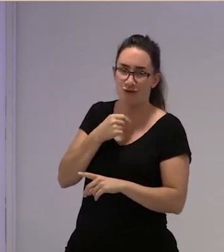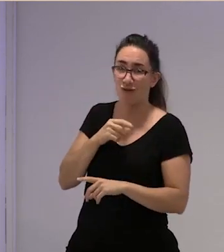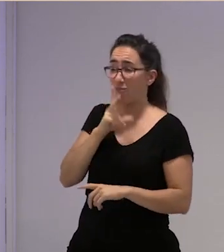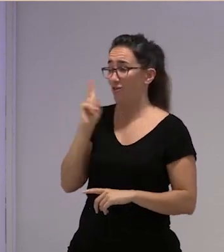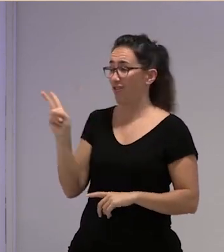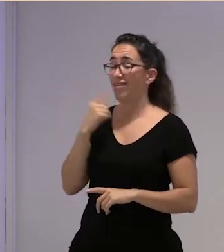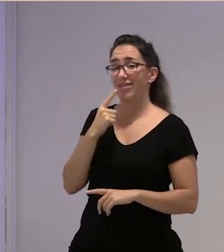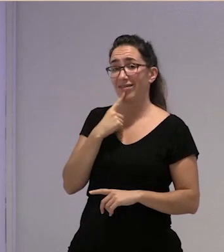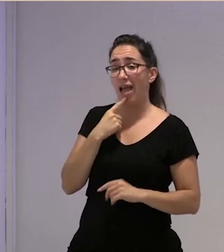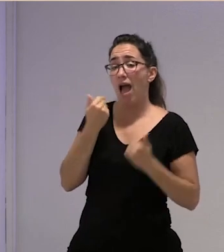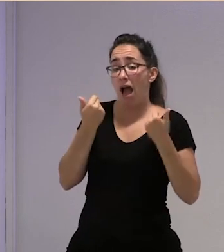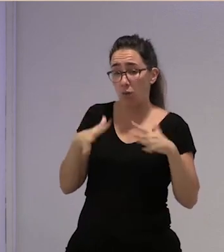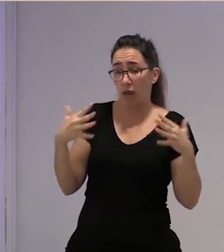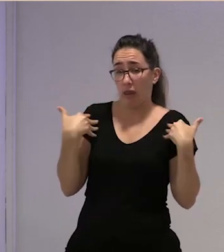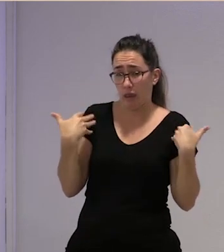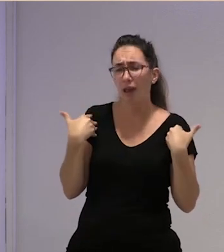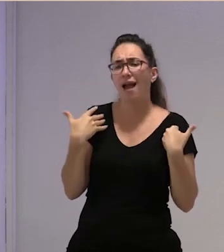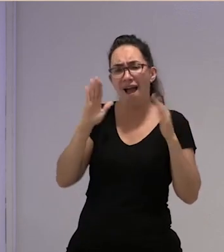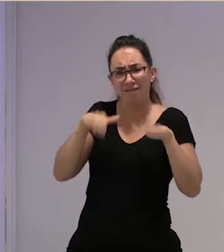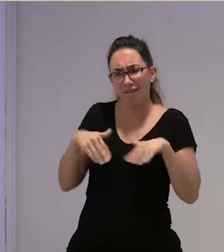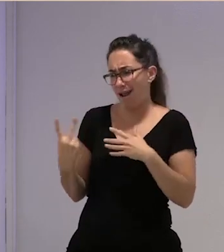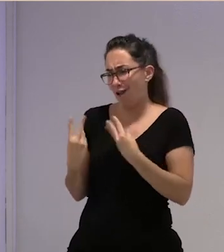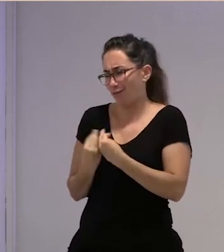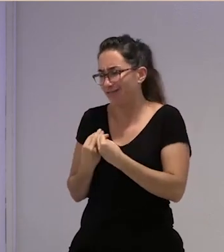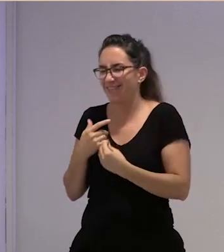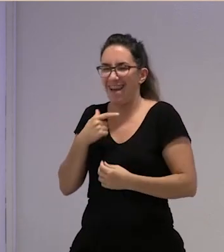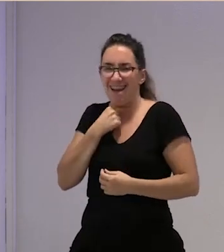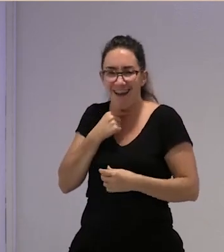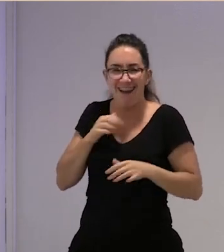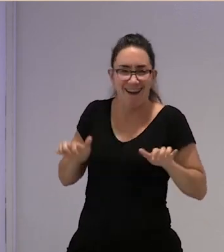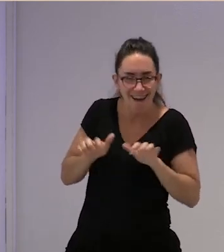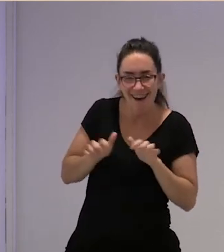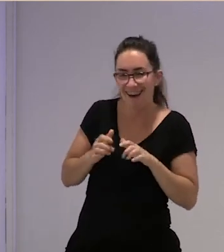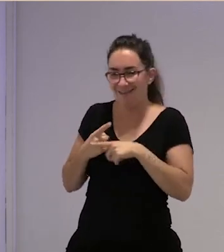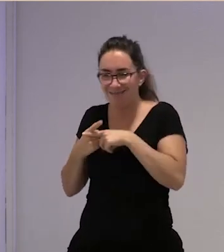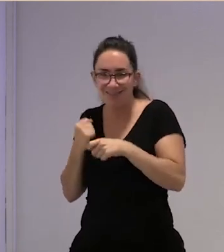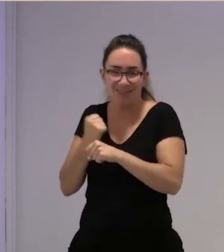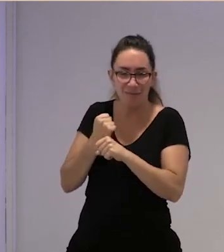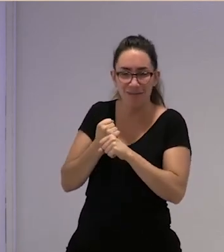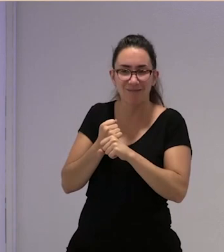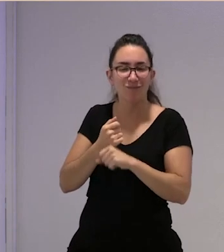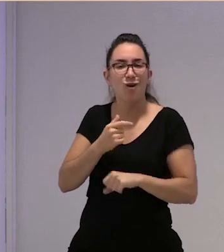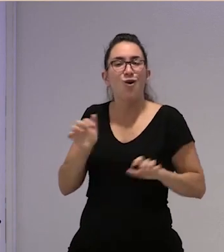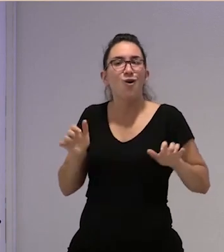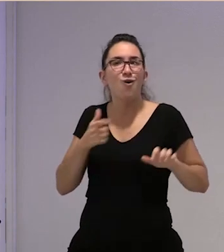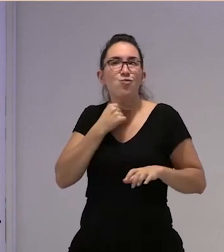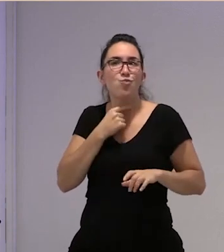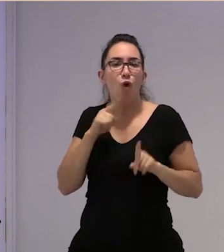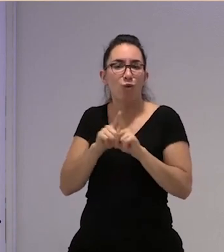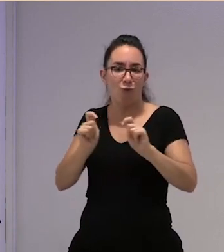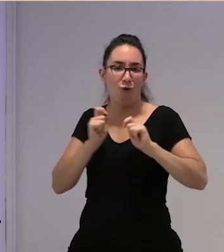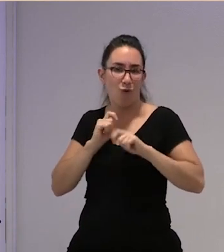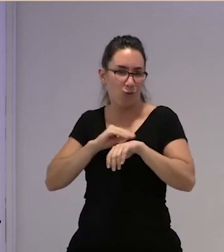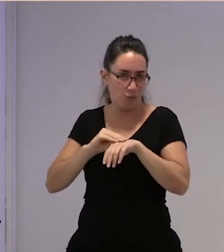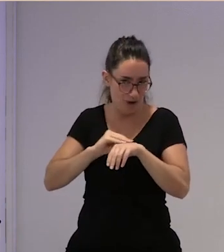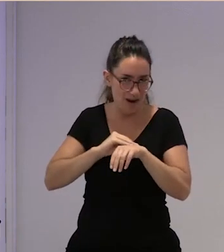pesar de todo se habéis reído mucho en el campo y compartiendo curre jornada y es esa maravillosa medicina de poner humor a todo pero